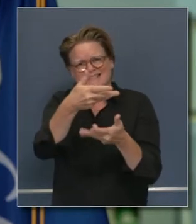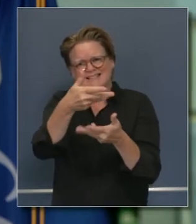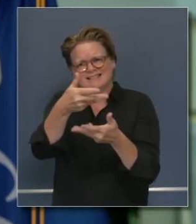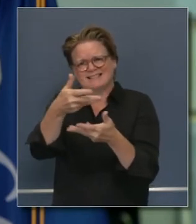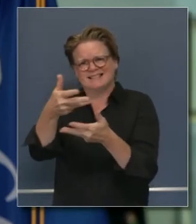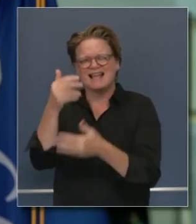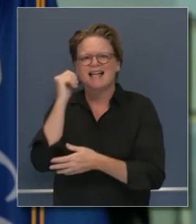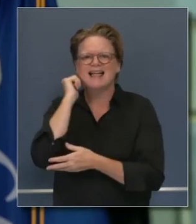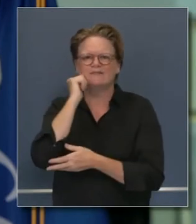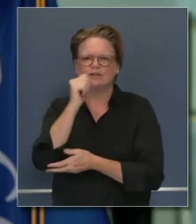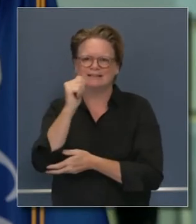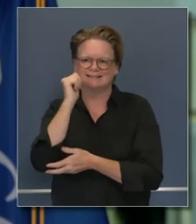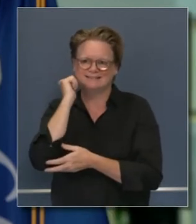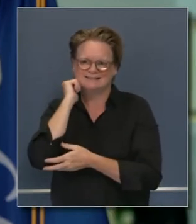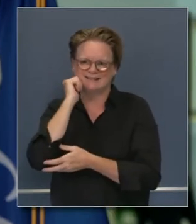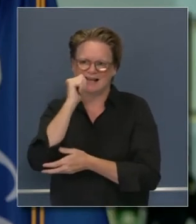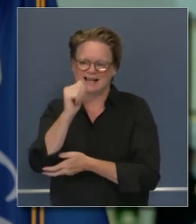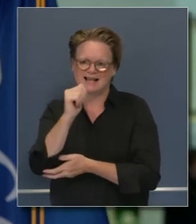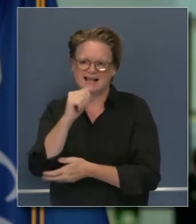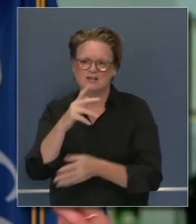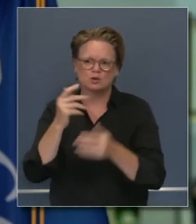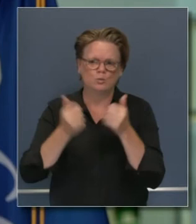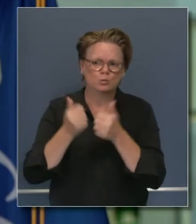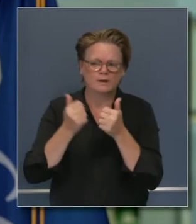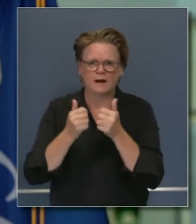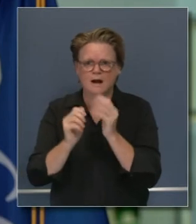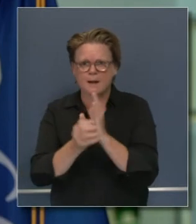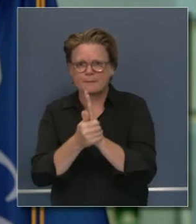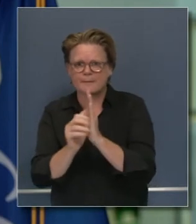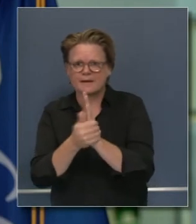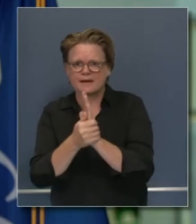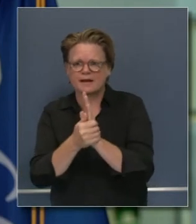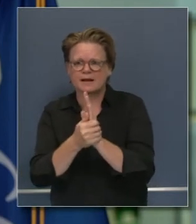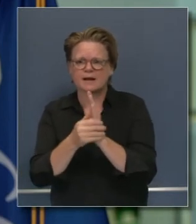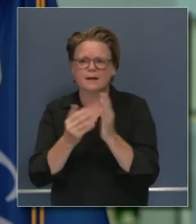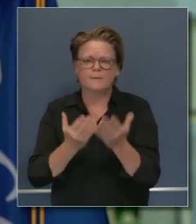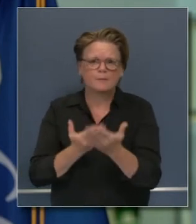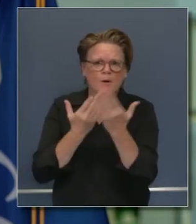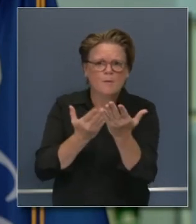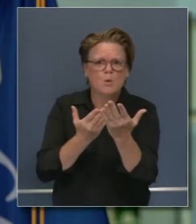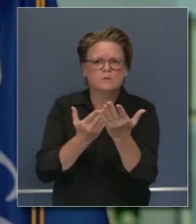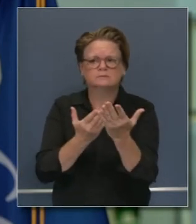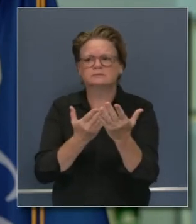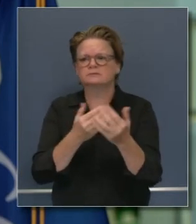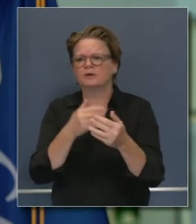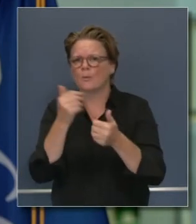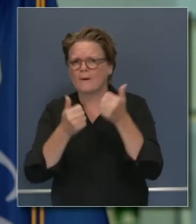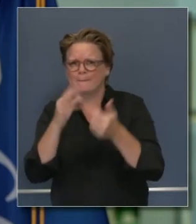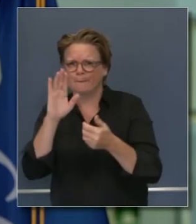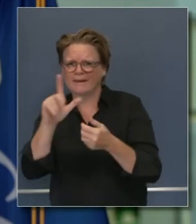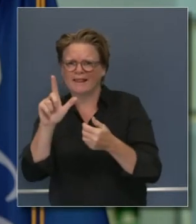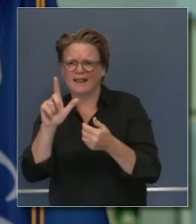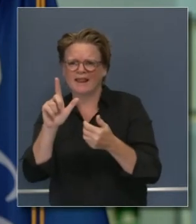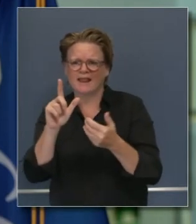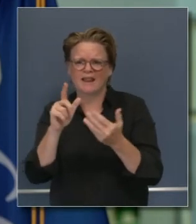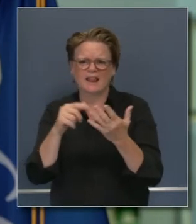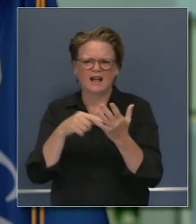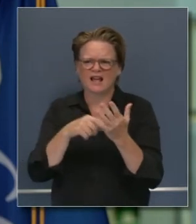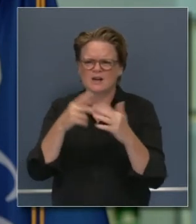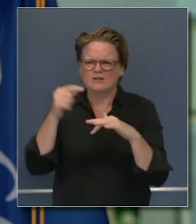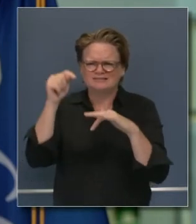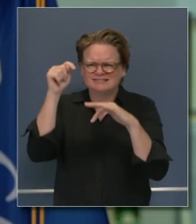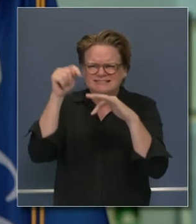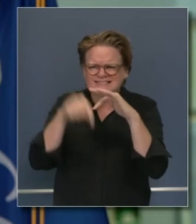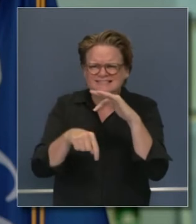a diario pero el prospecto del éxito con enmiendas o prospecto de que haya fracasos con esas